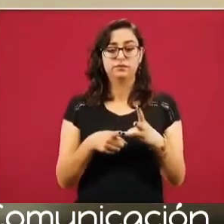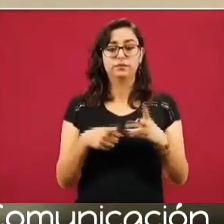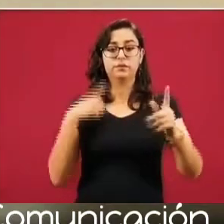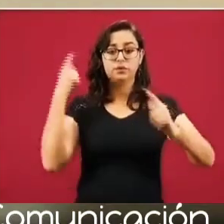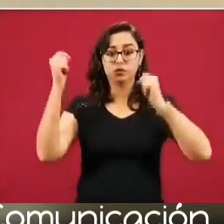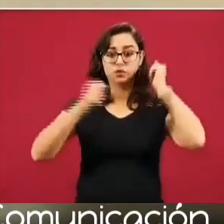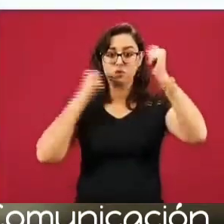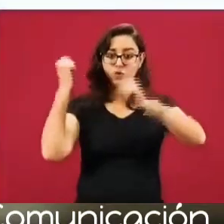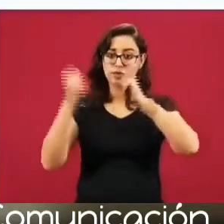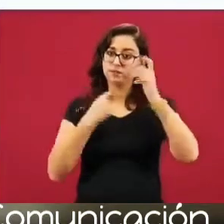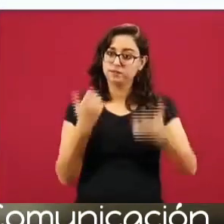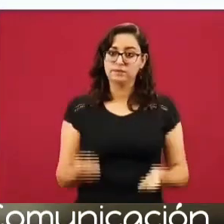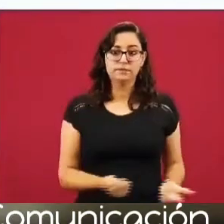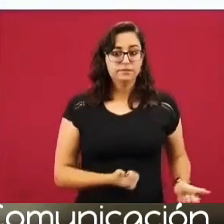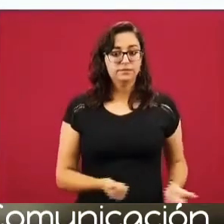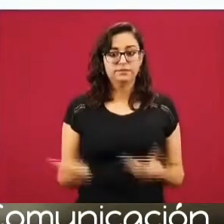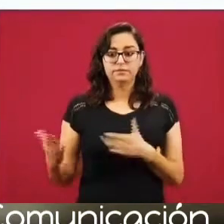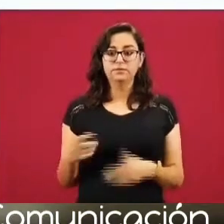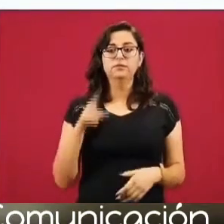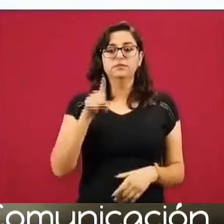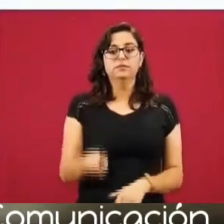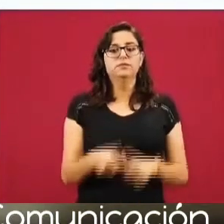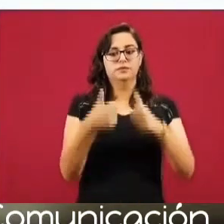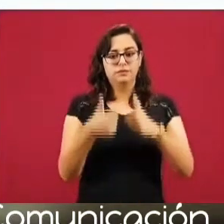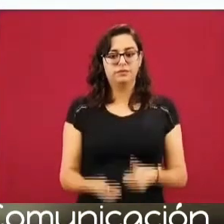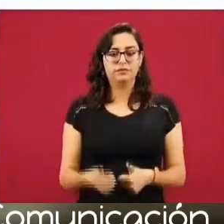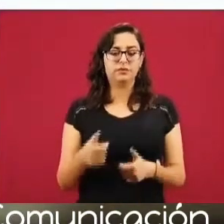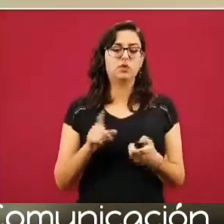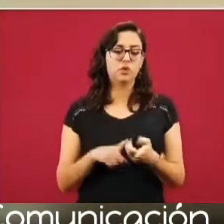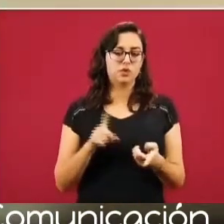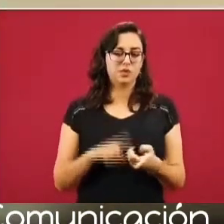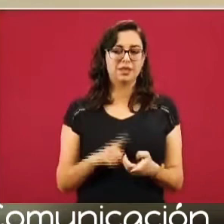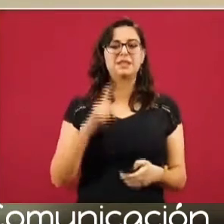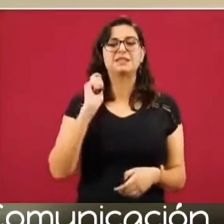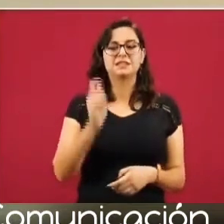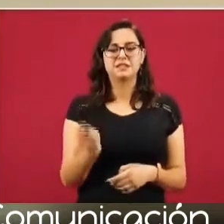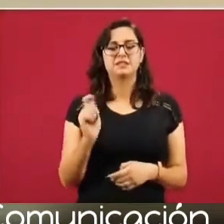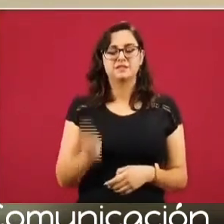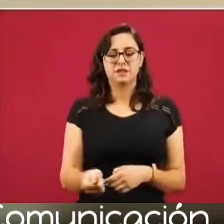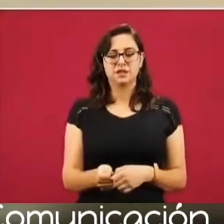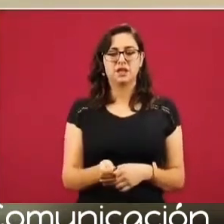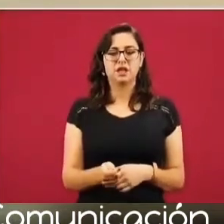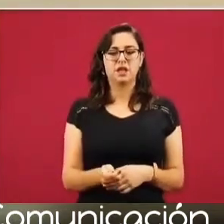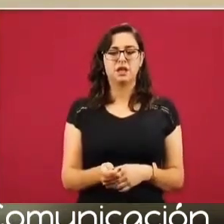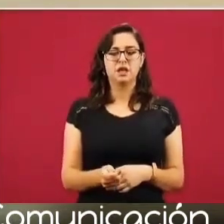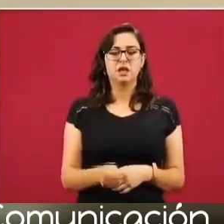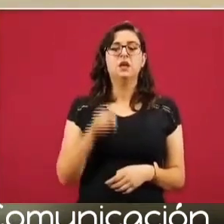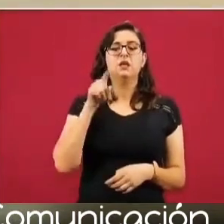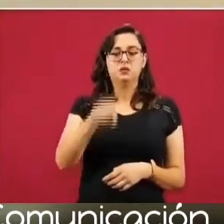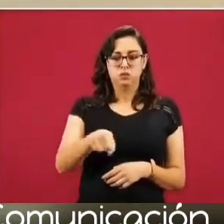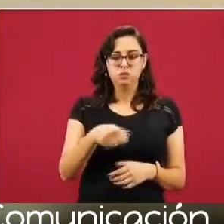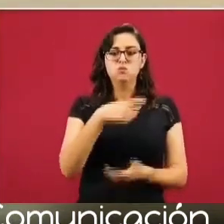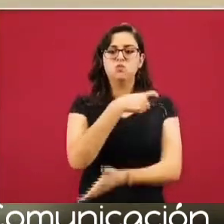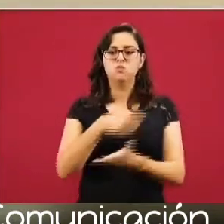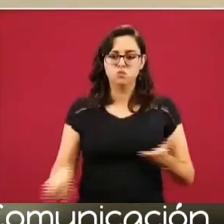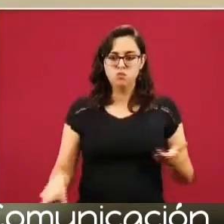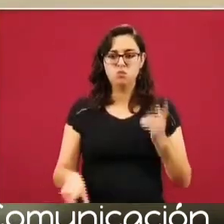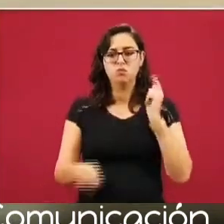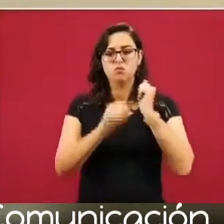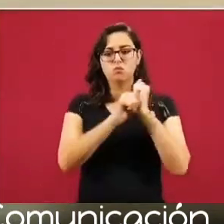Turiste te lleva, tú decides dónde te quedas. Son viajes donde contratas el transporte